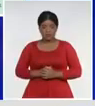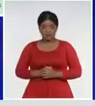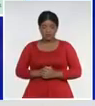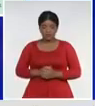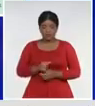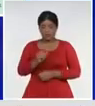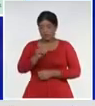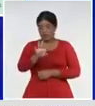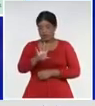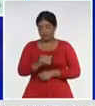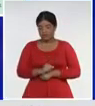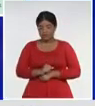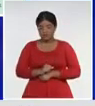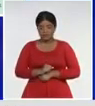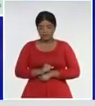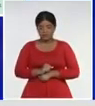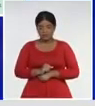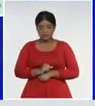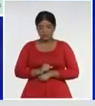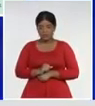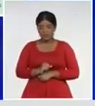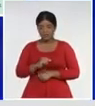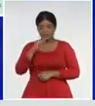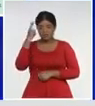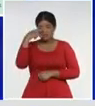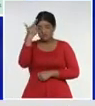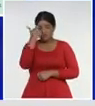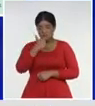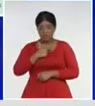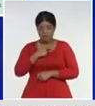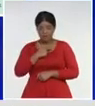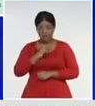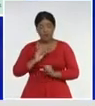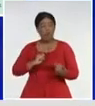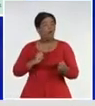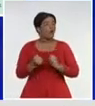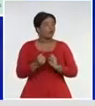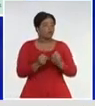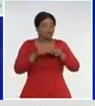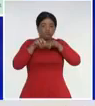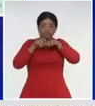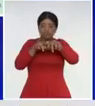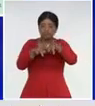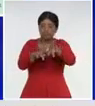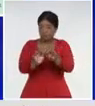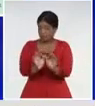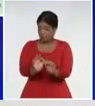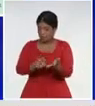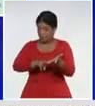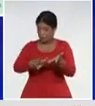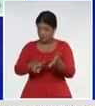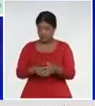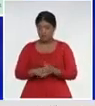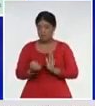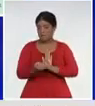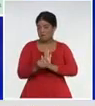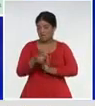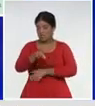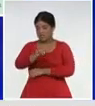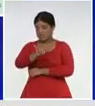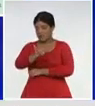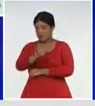Ciego de Ávila, que ha venido, controlando, la transmisión, en su territorio, confirma, 16 casos,